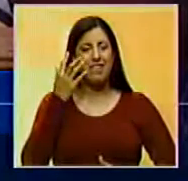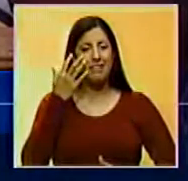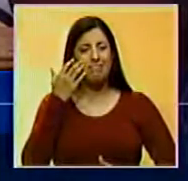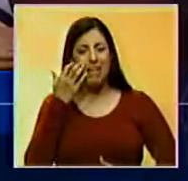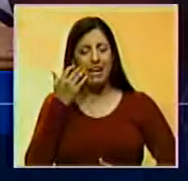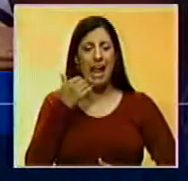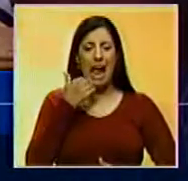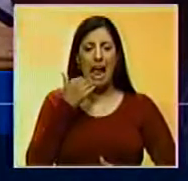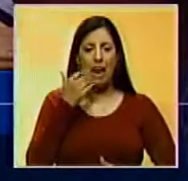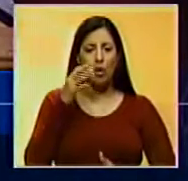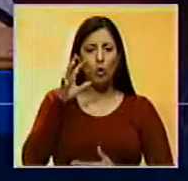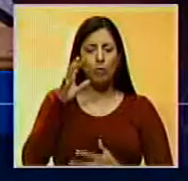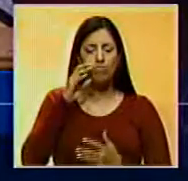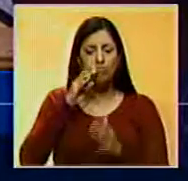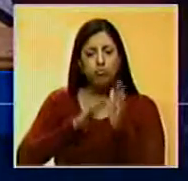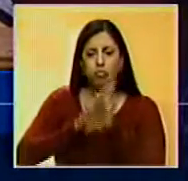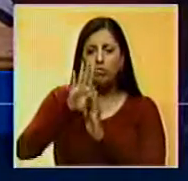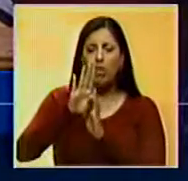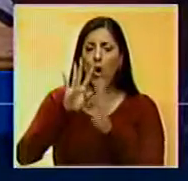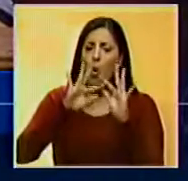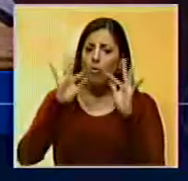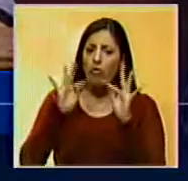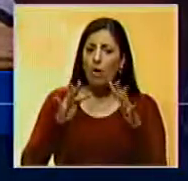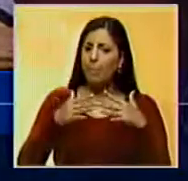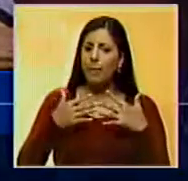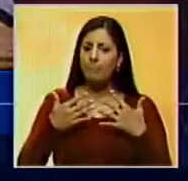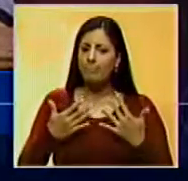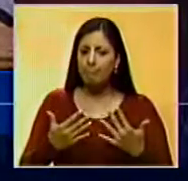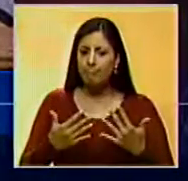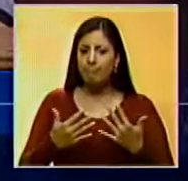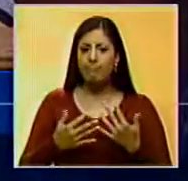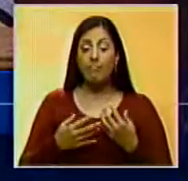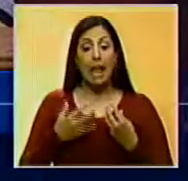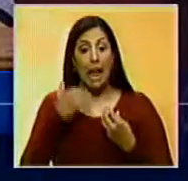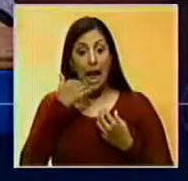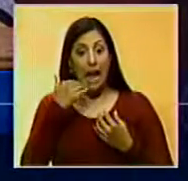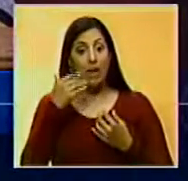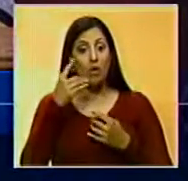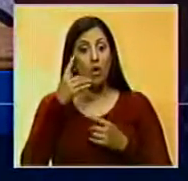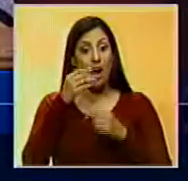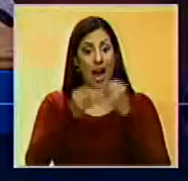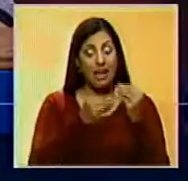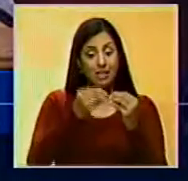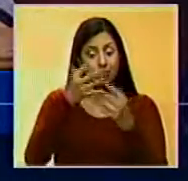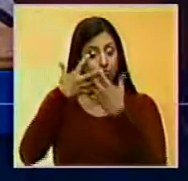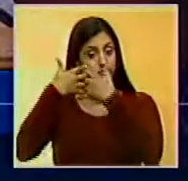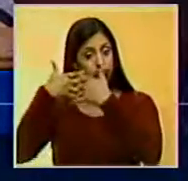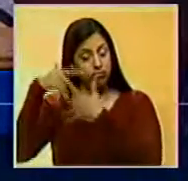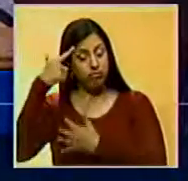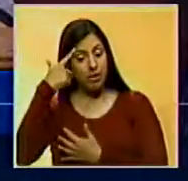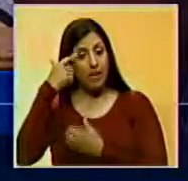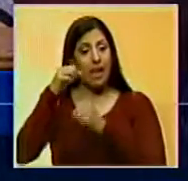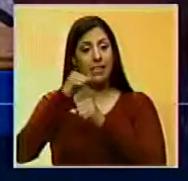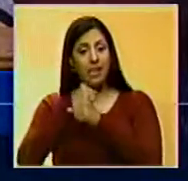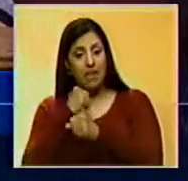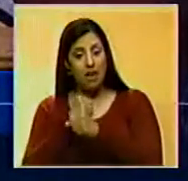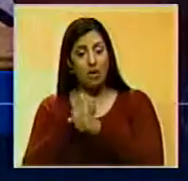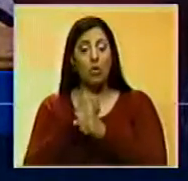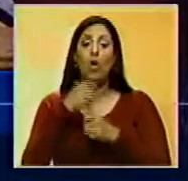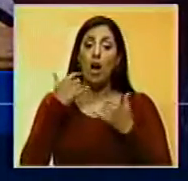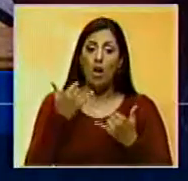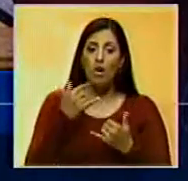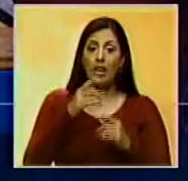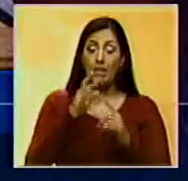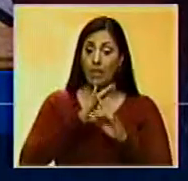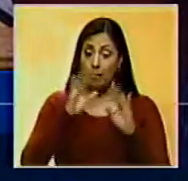piloto en el sentido de que acción, reflexión, acción. Después